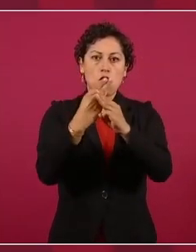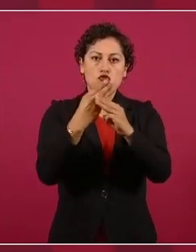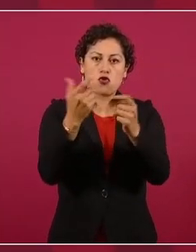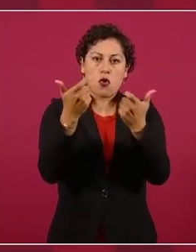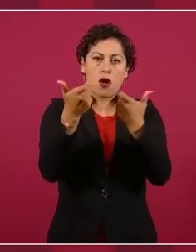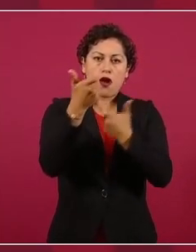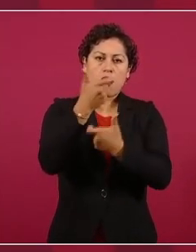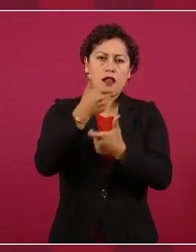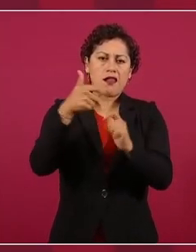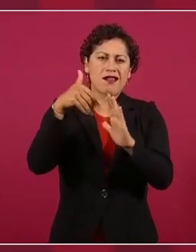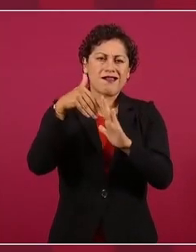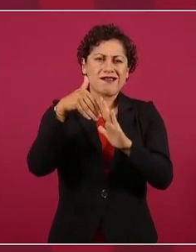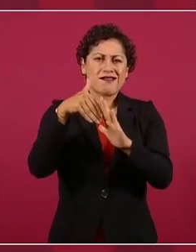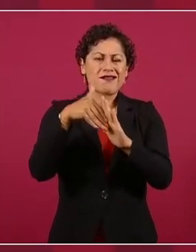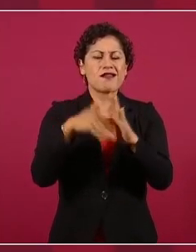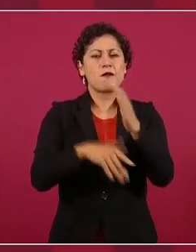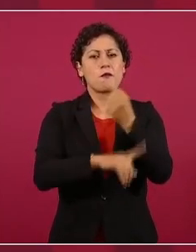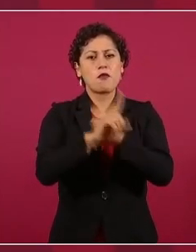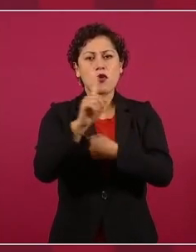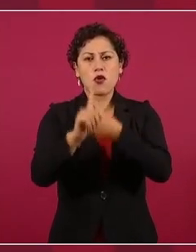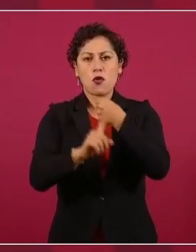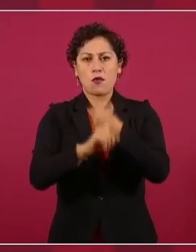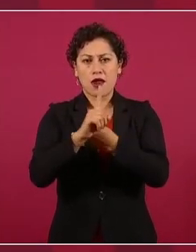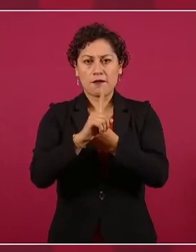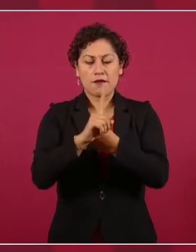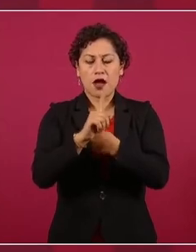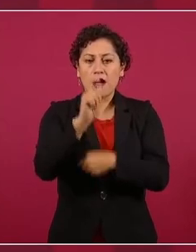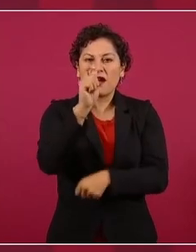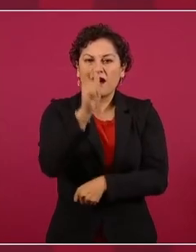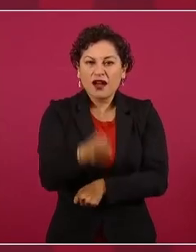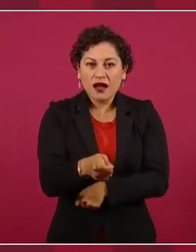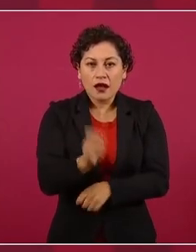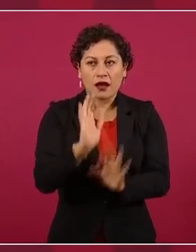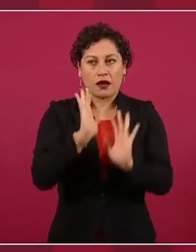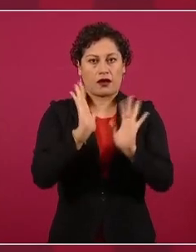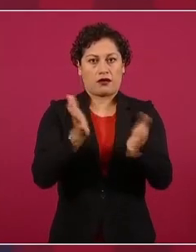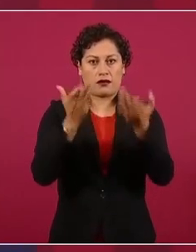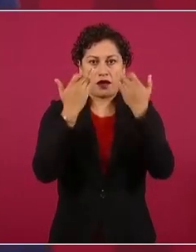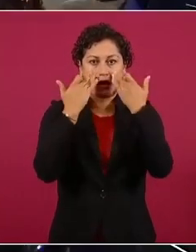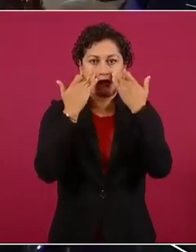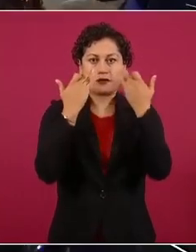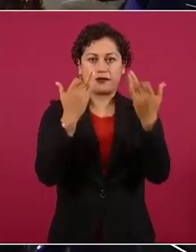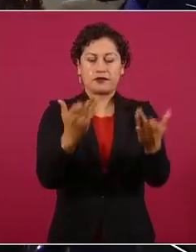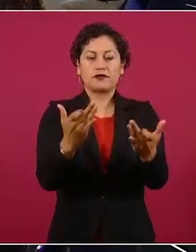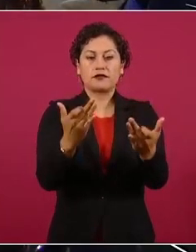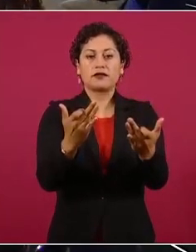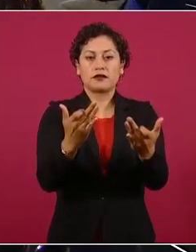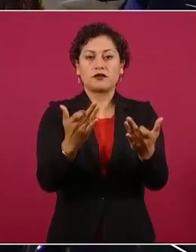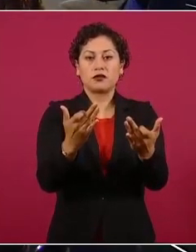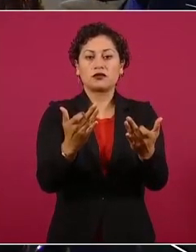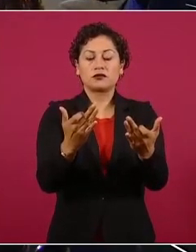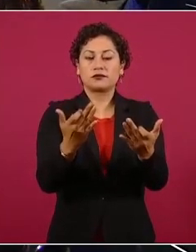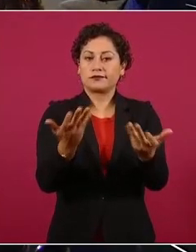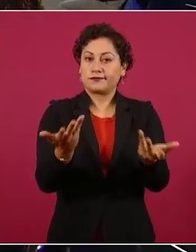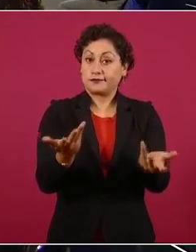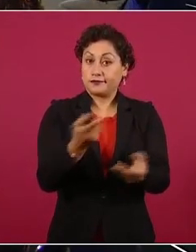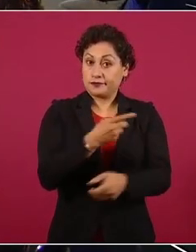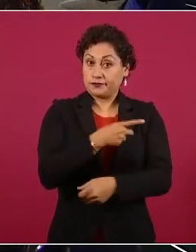constatando el que se debe de buscar